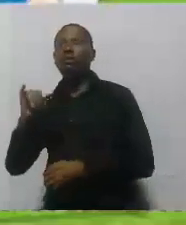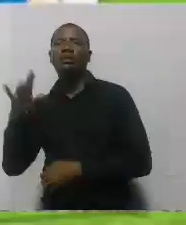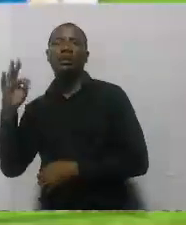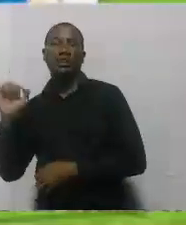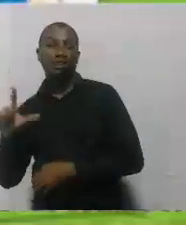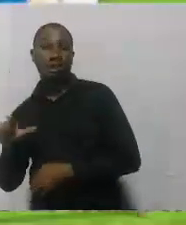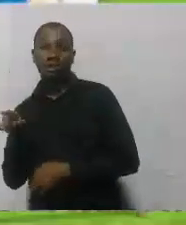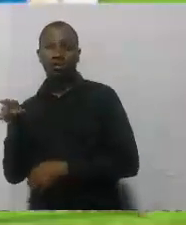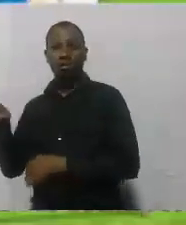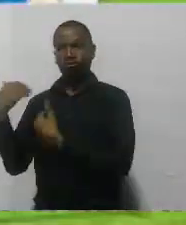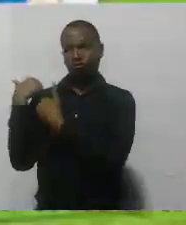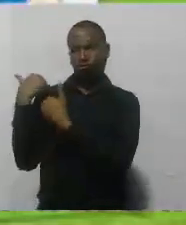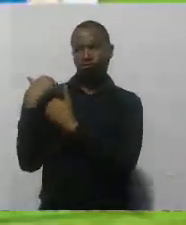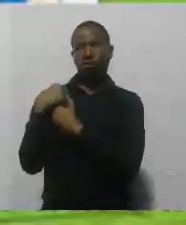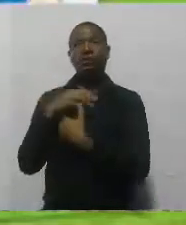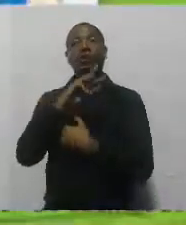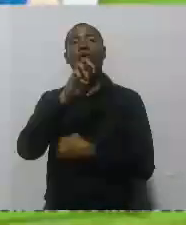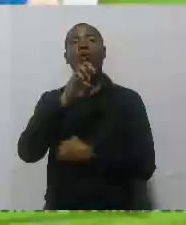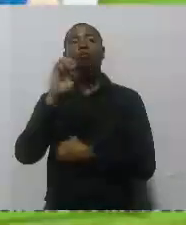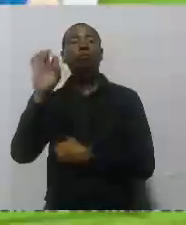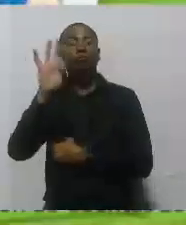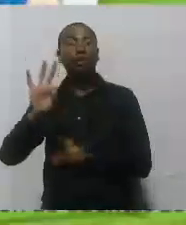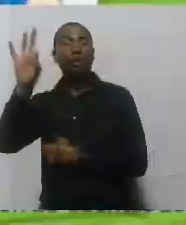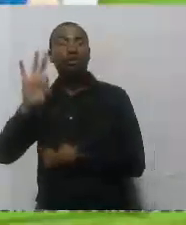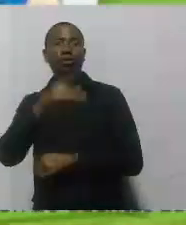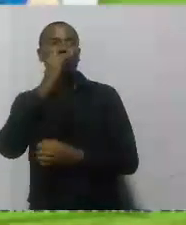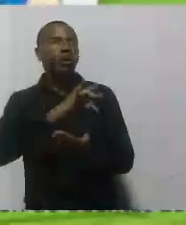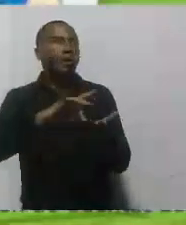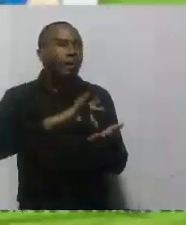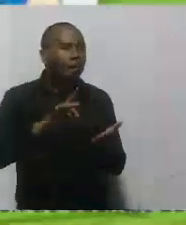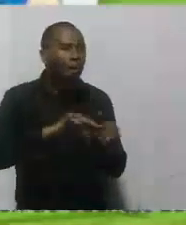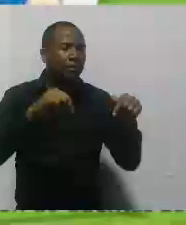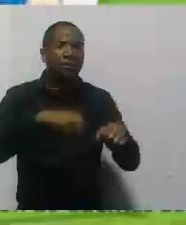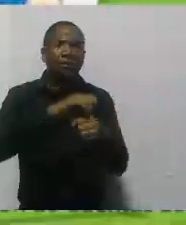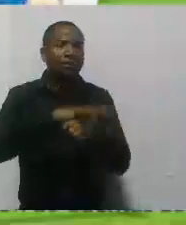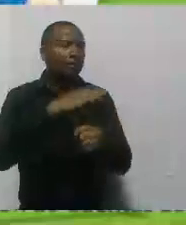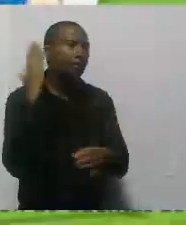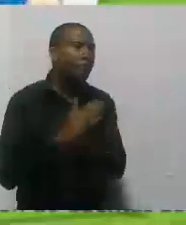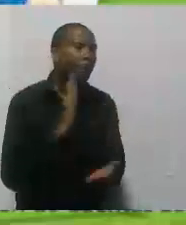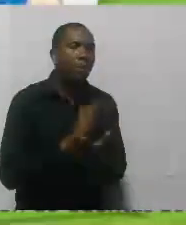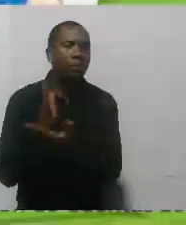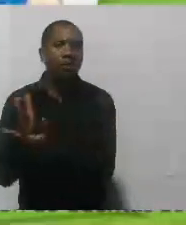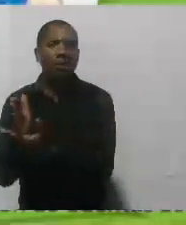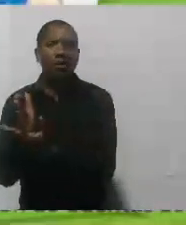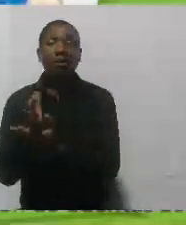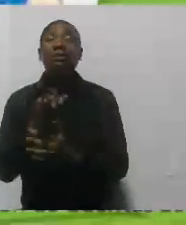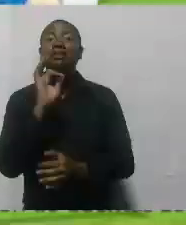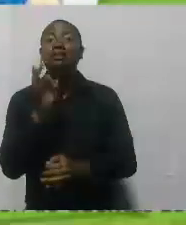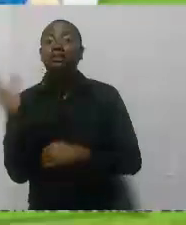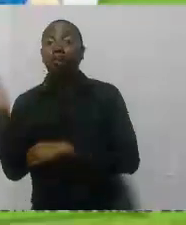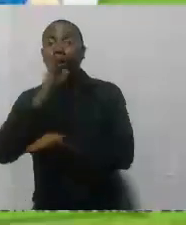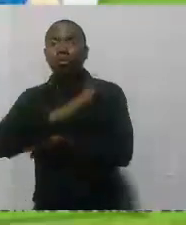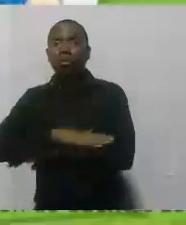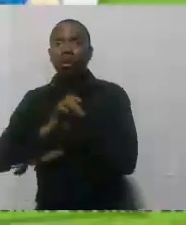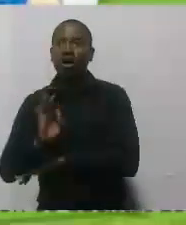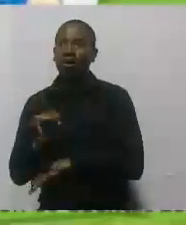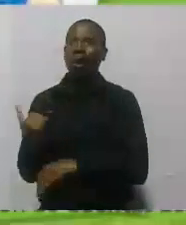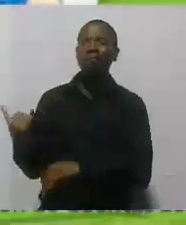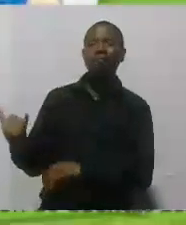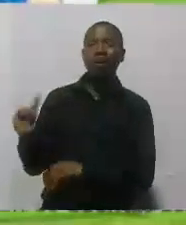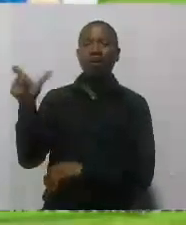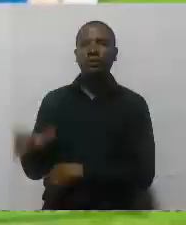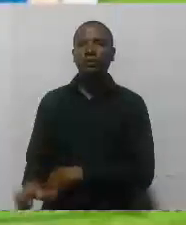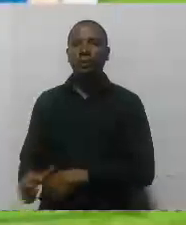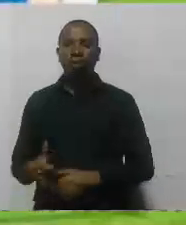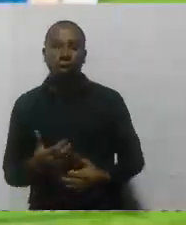% de las emergencias del distrito y que 24 horas al día siempre encontrarán a una persona con la manito sabiendo